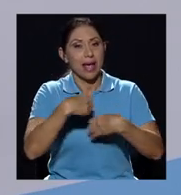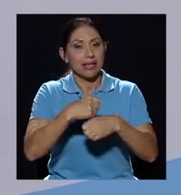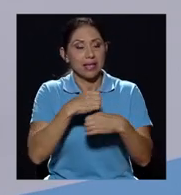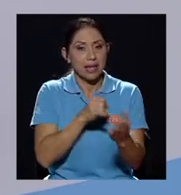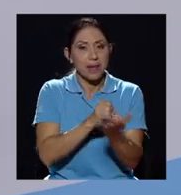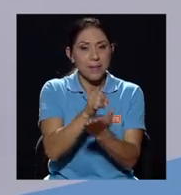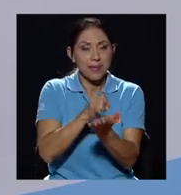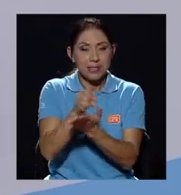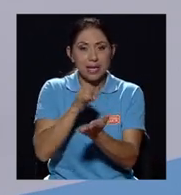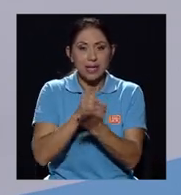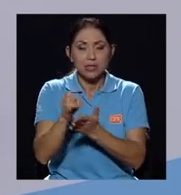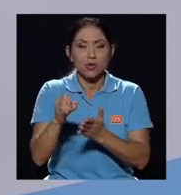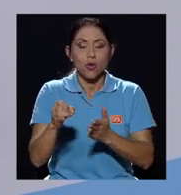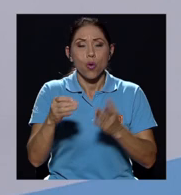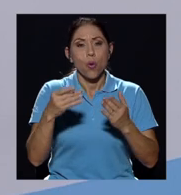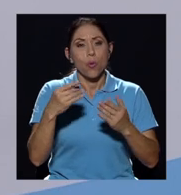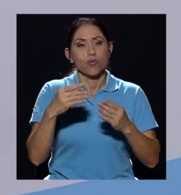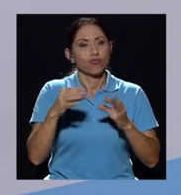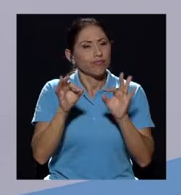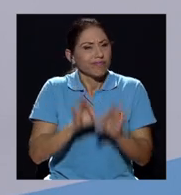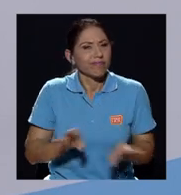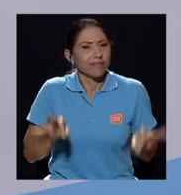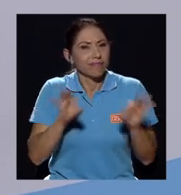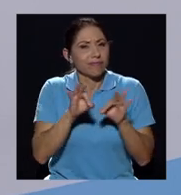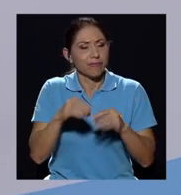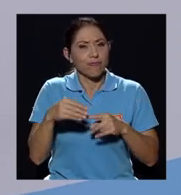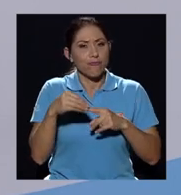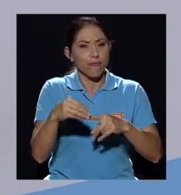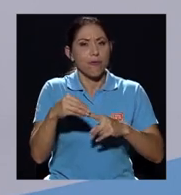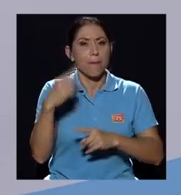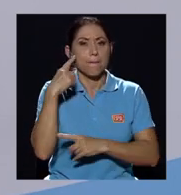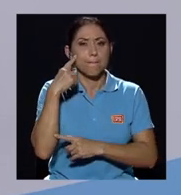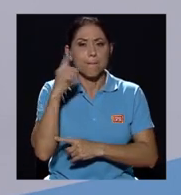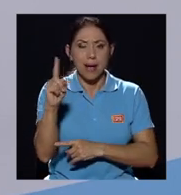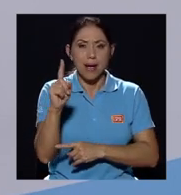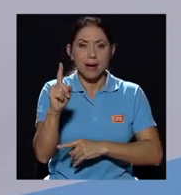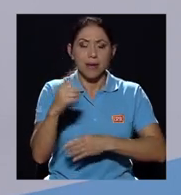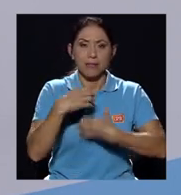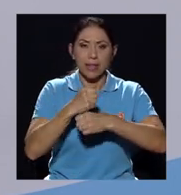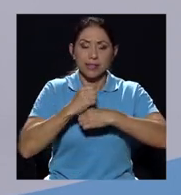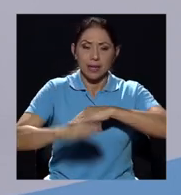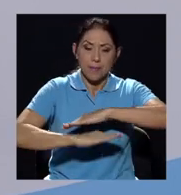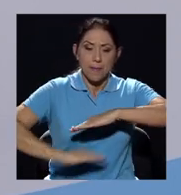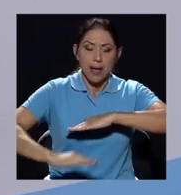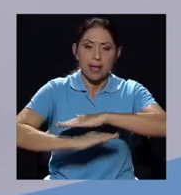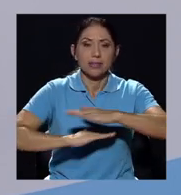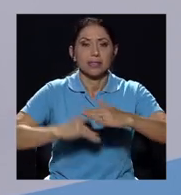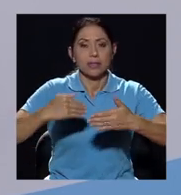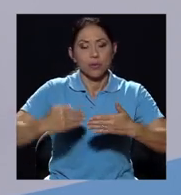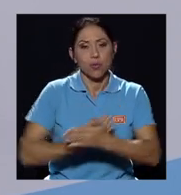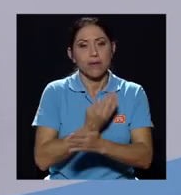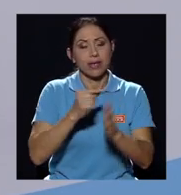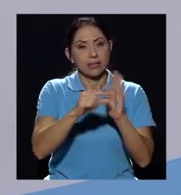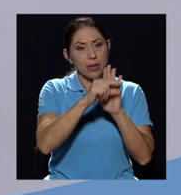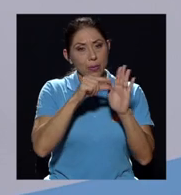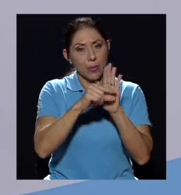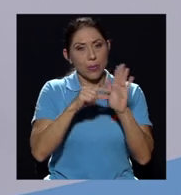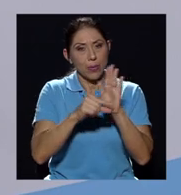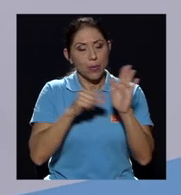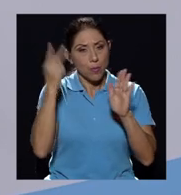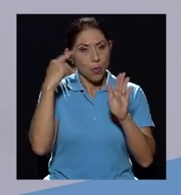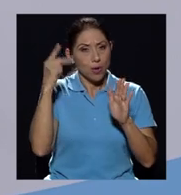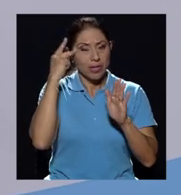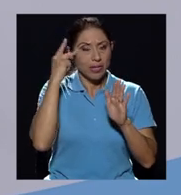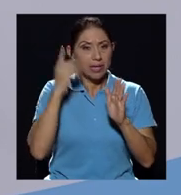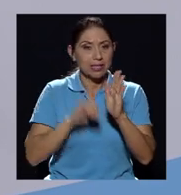una investigación fundamental para lo que es sentar las bases de nuevas políticas en el campo del desarrollo